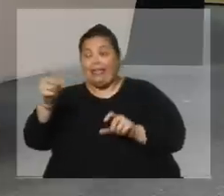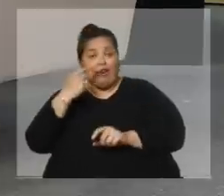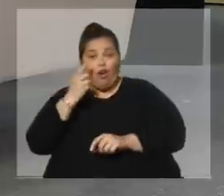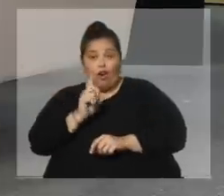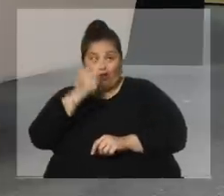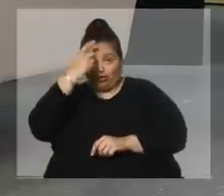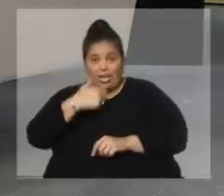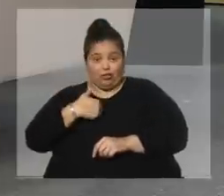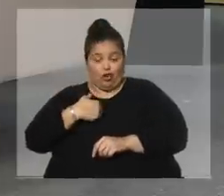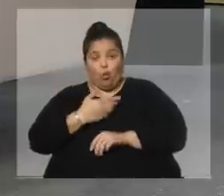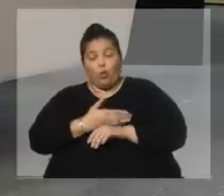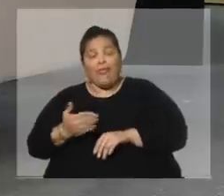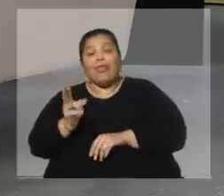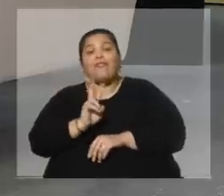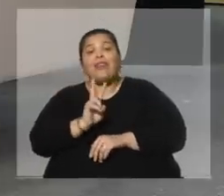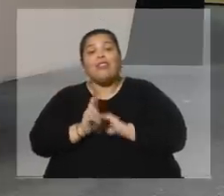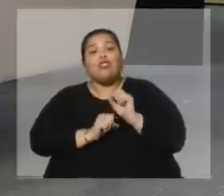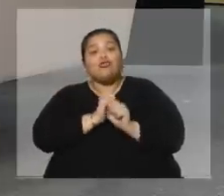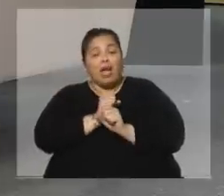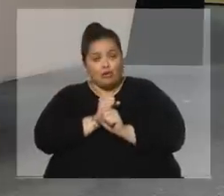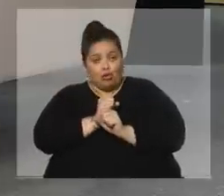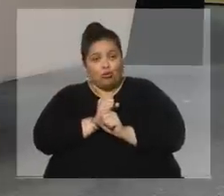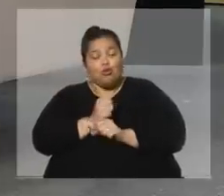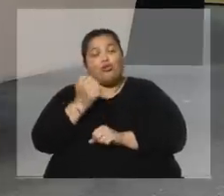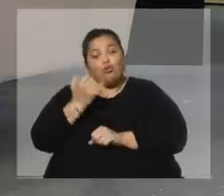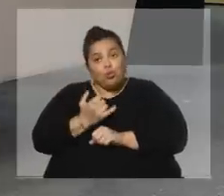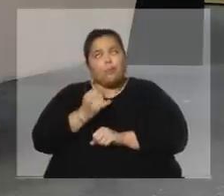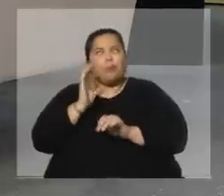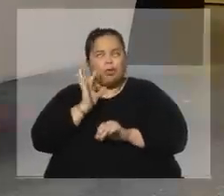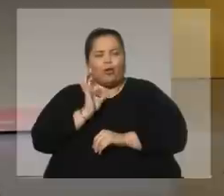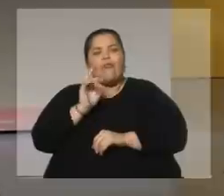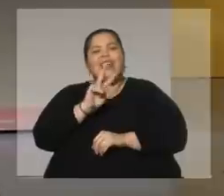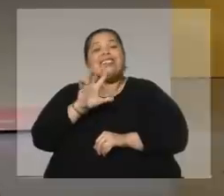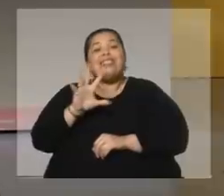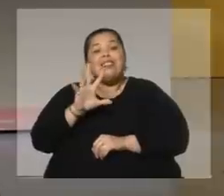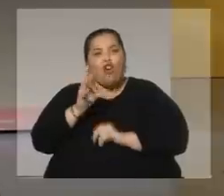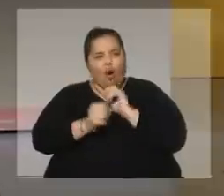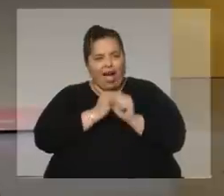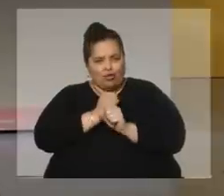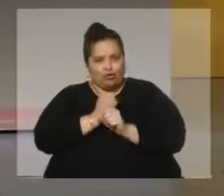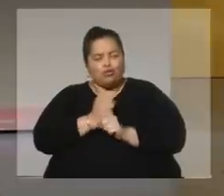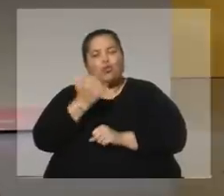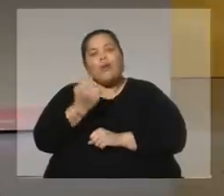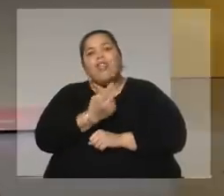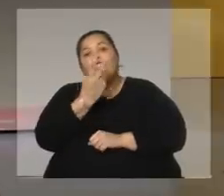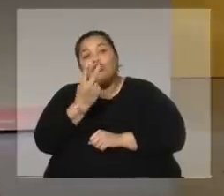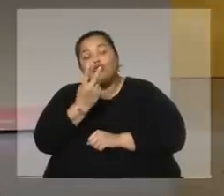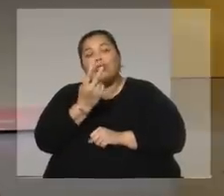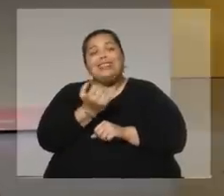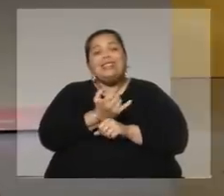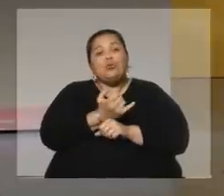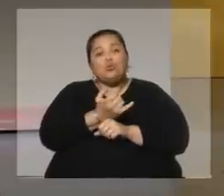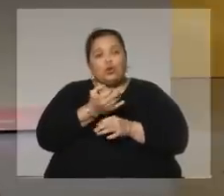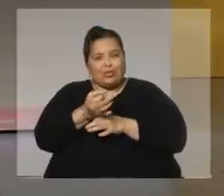durante 22 años, tuve 25 años, tuve dos institutos de enseñanza y directamente